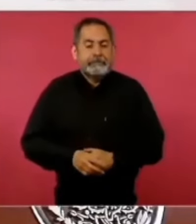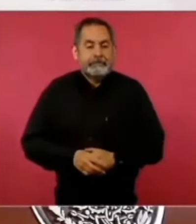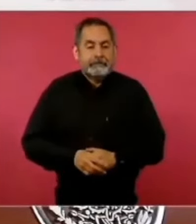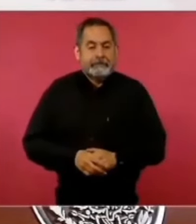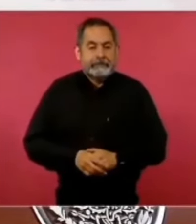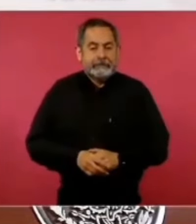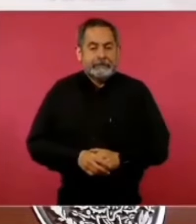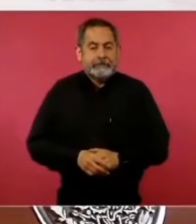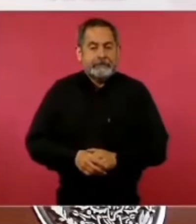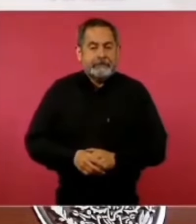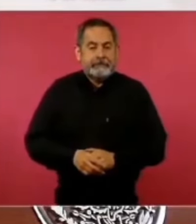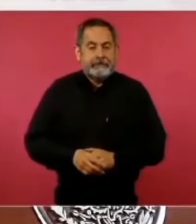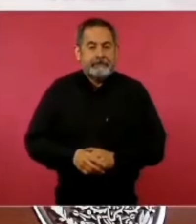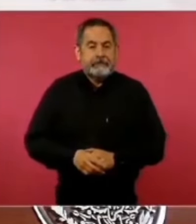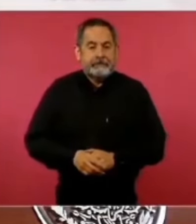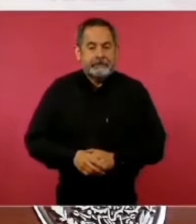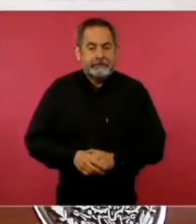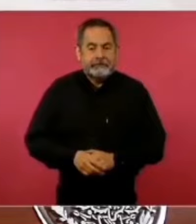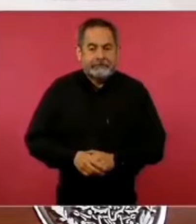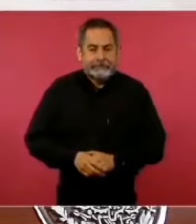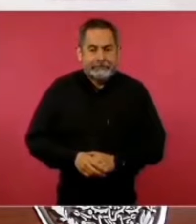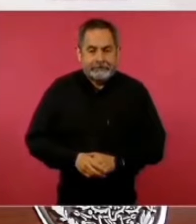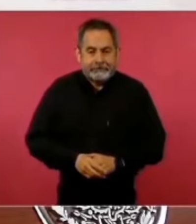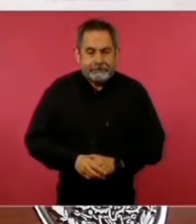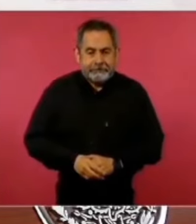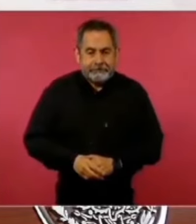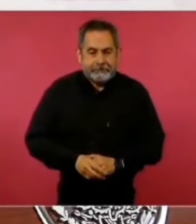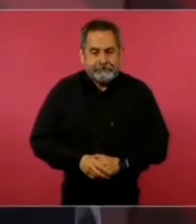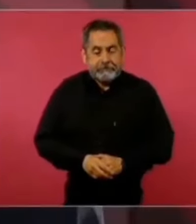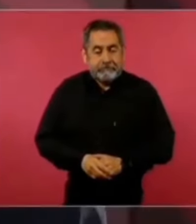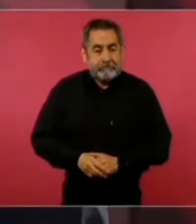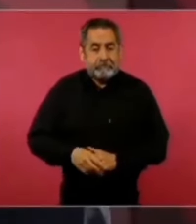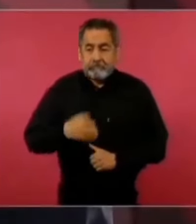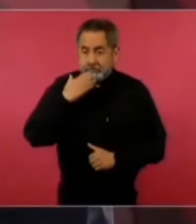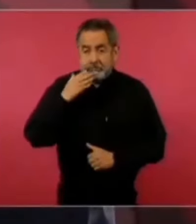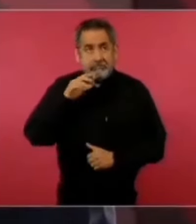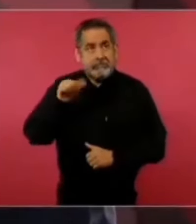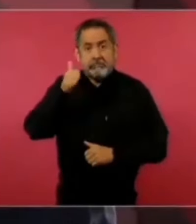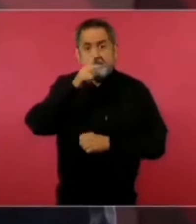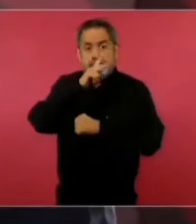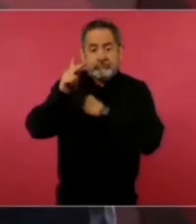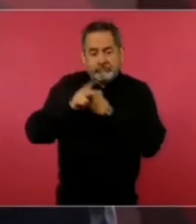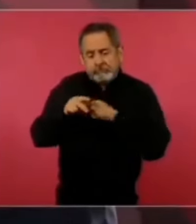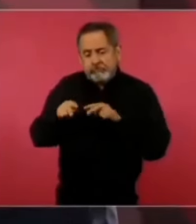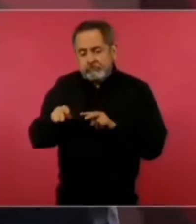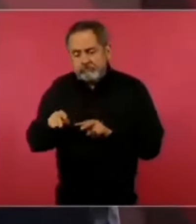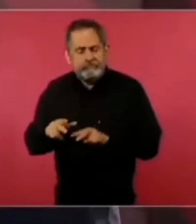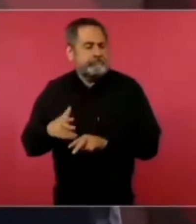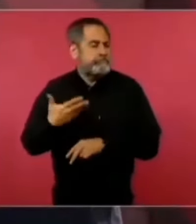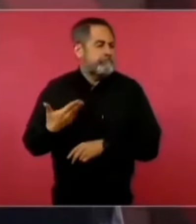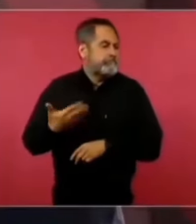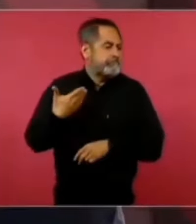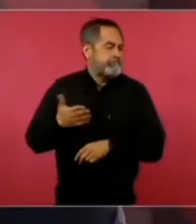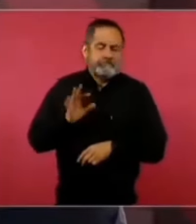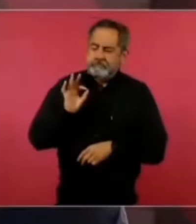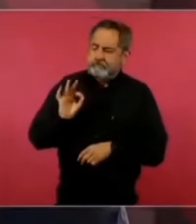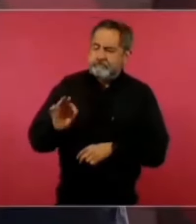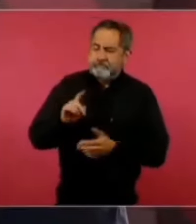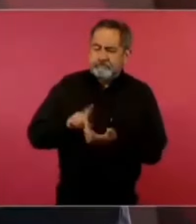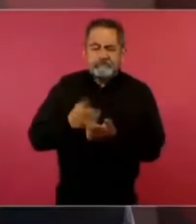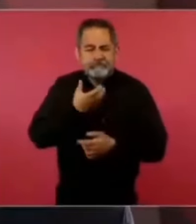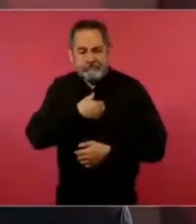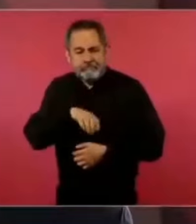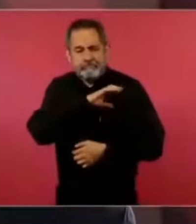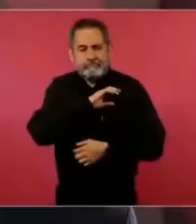siendo bien, bien, bien, bien recibida en lo